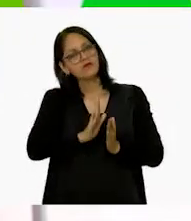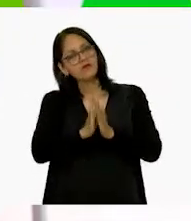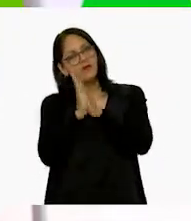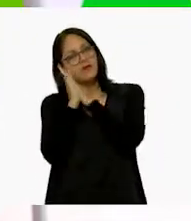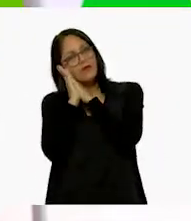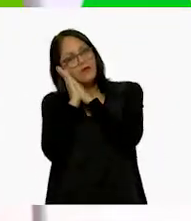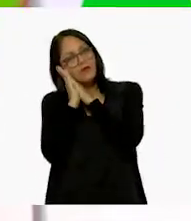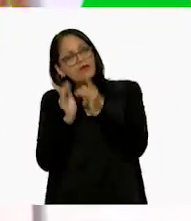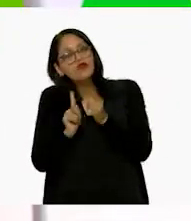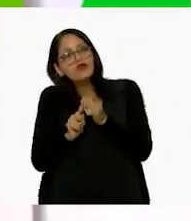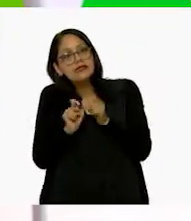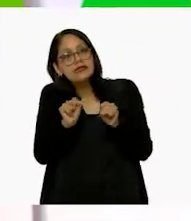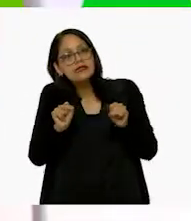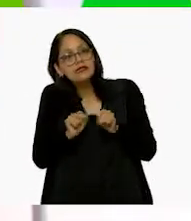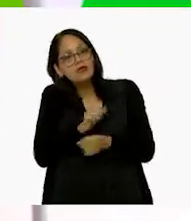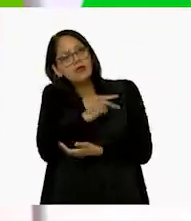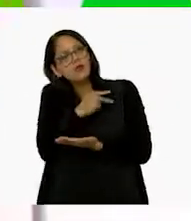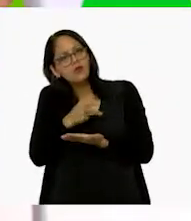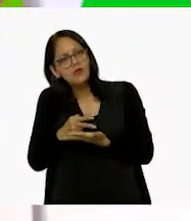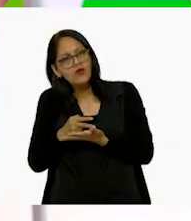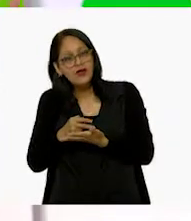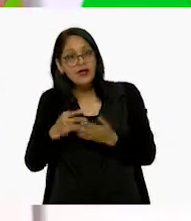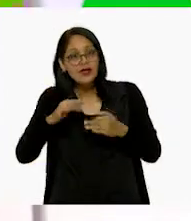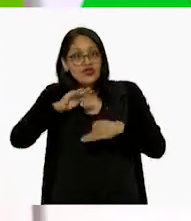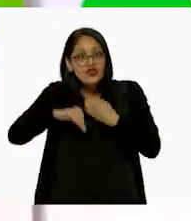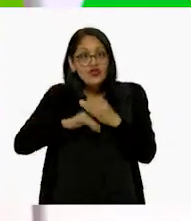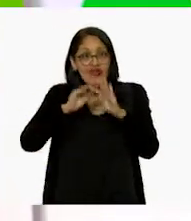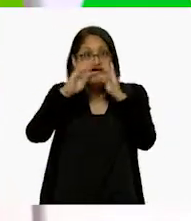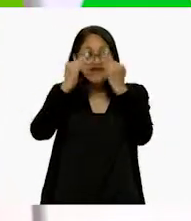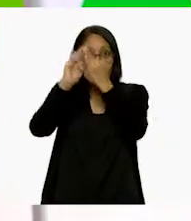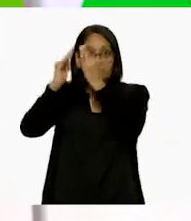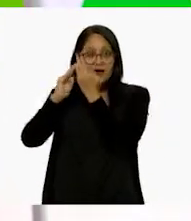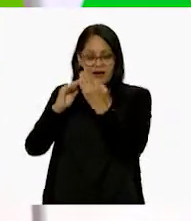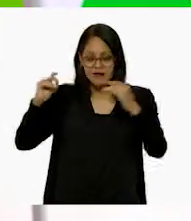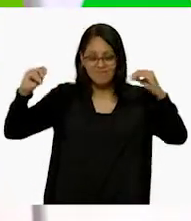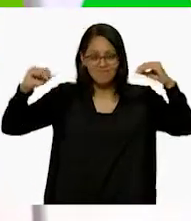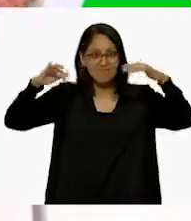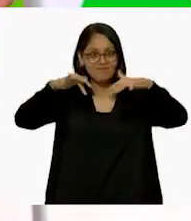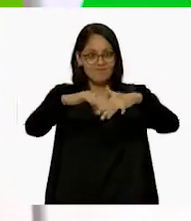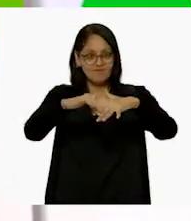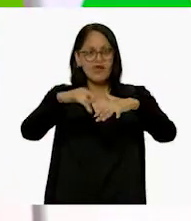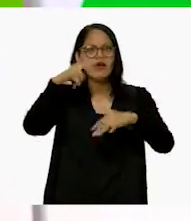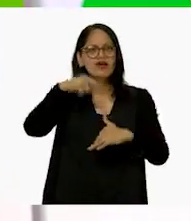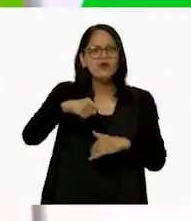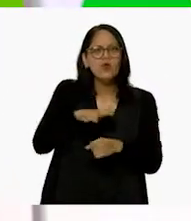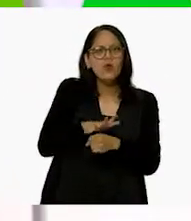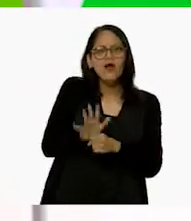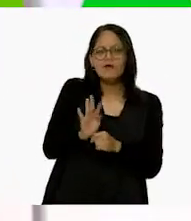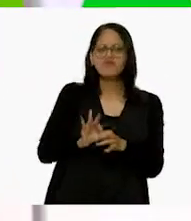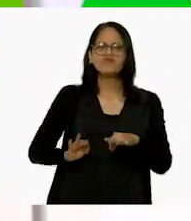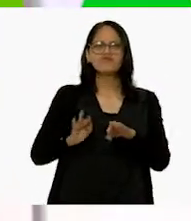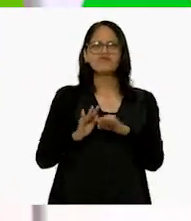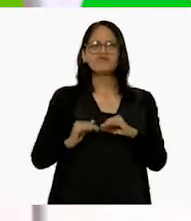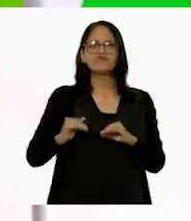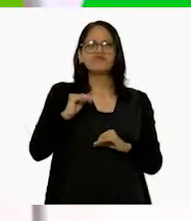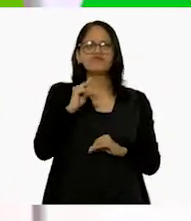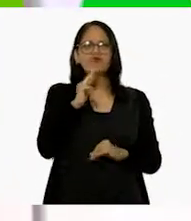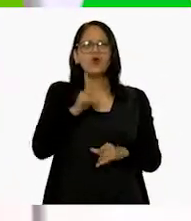durmiendo en el salón, se reunieron todas las figuras geométricas para elegir a la más importante de